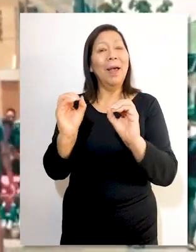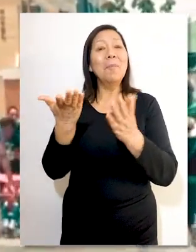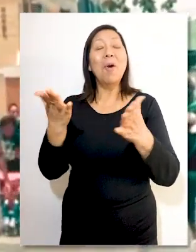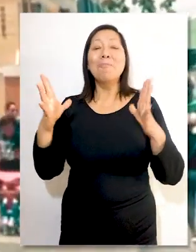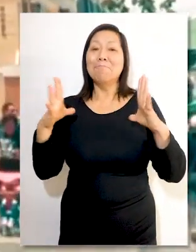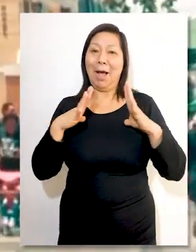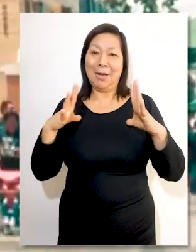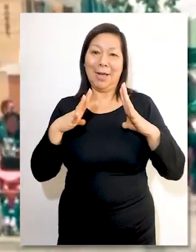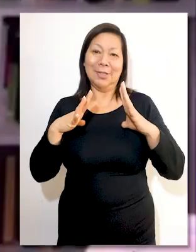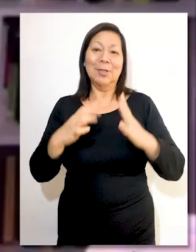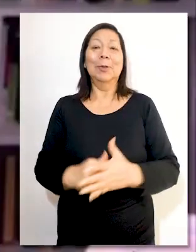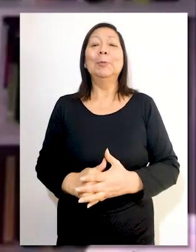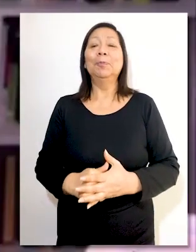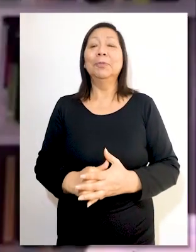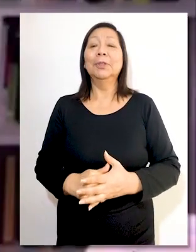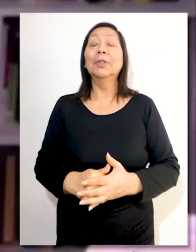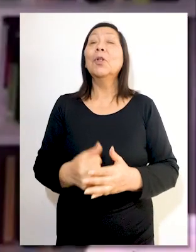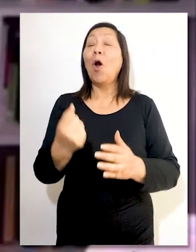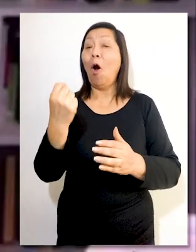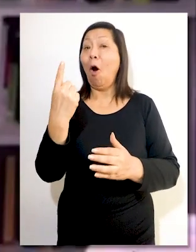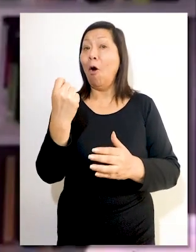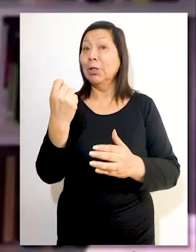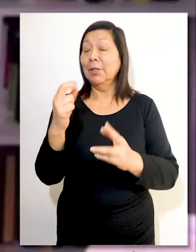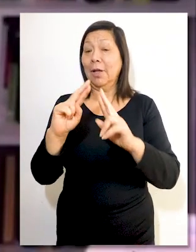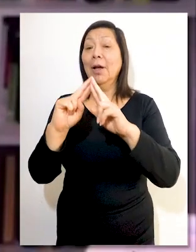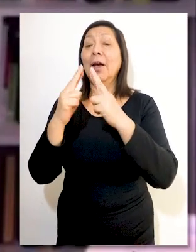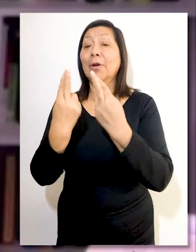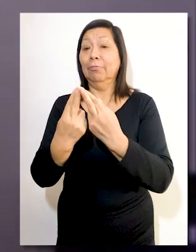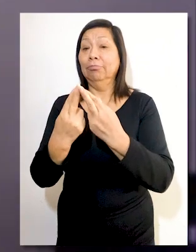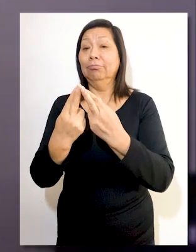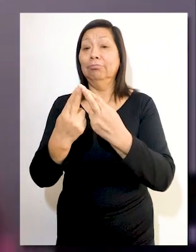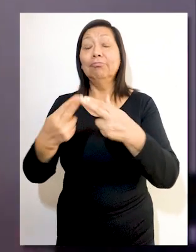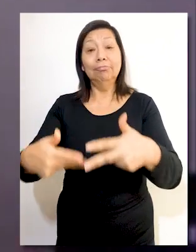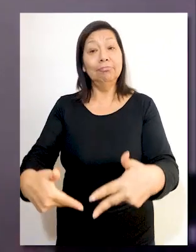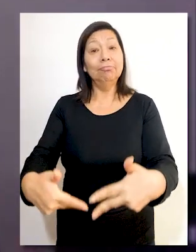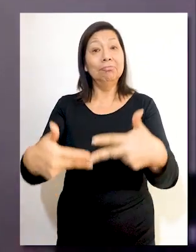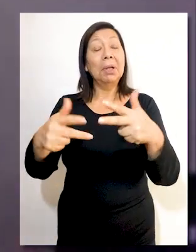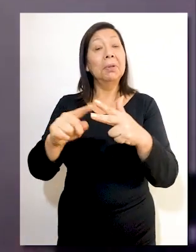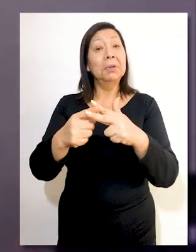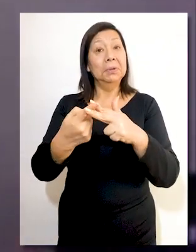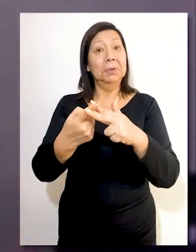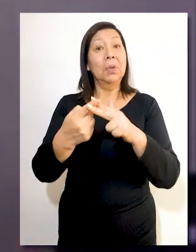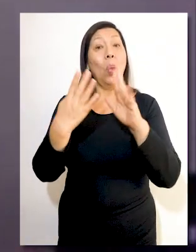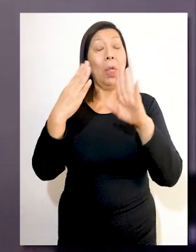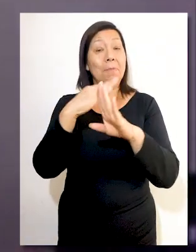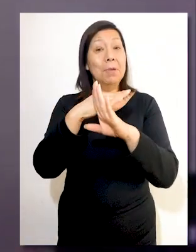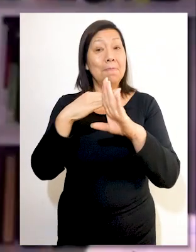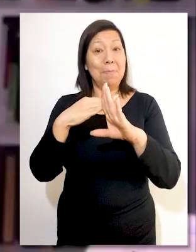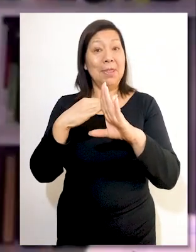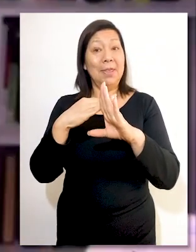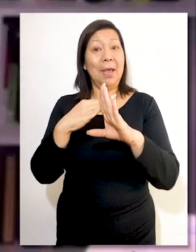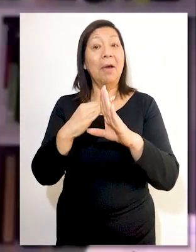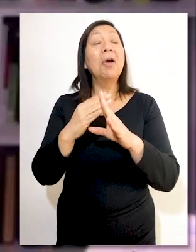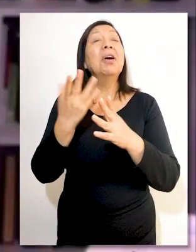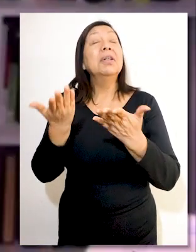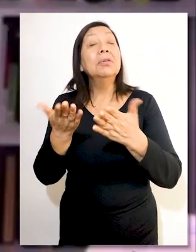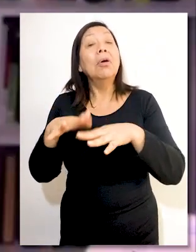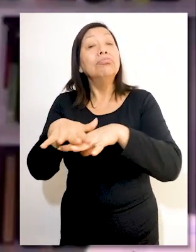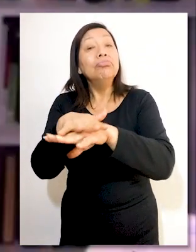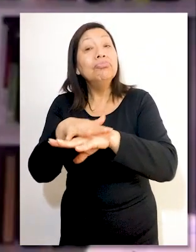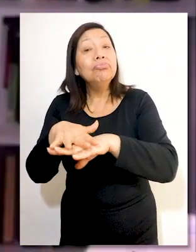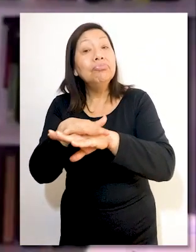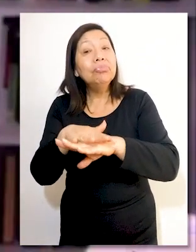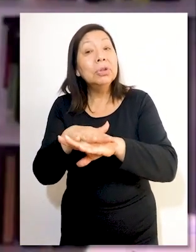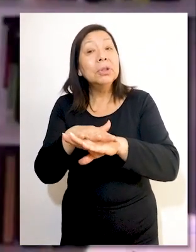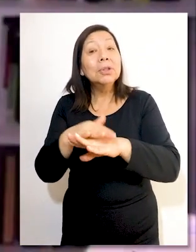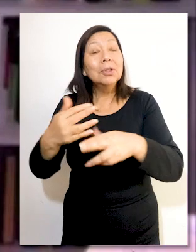encontrarse de vacaciones. La décima primera audiencia pública remota empezó a las 9 y 30 de la mañana y se